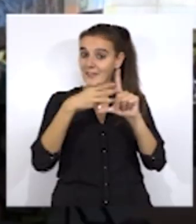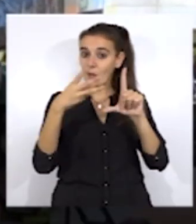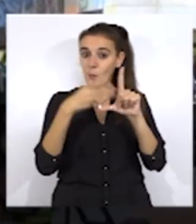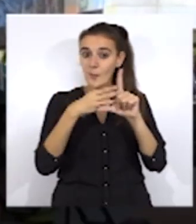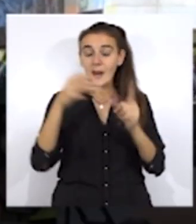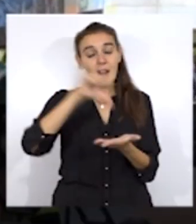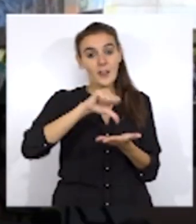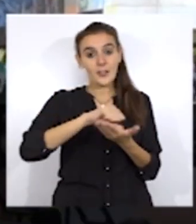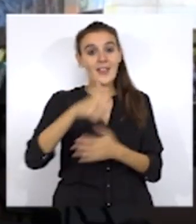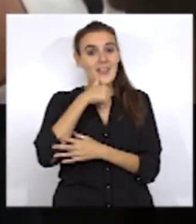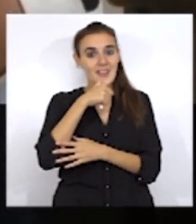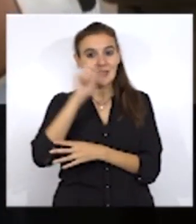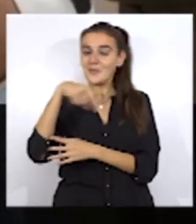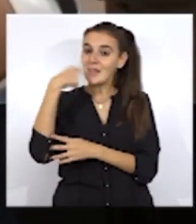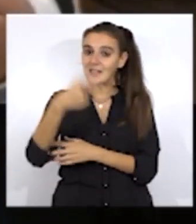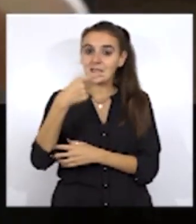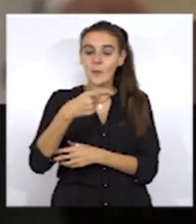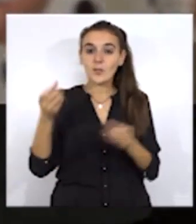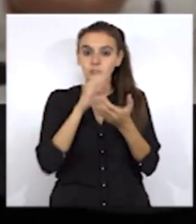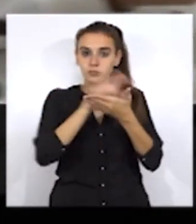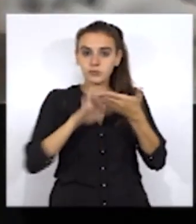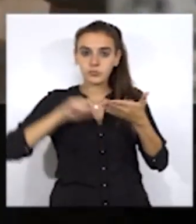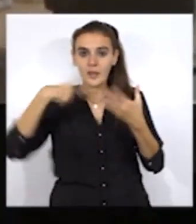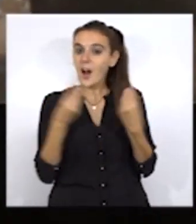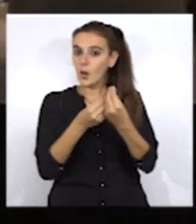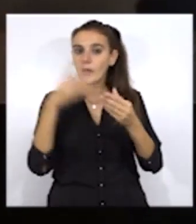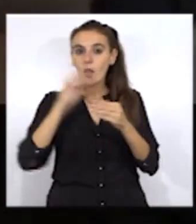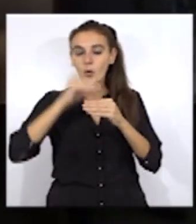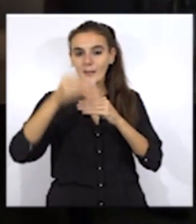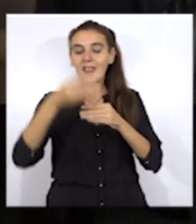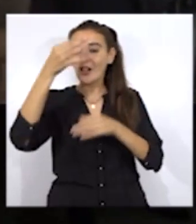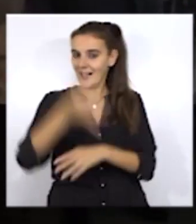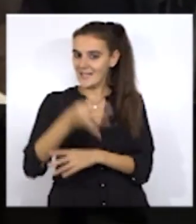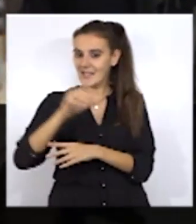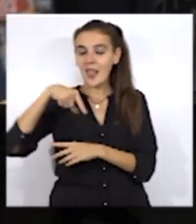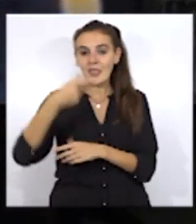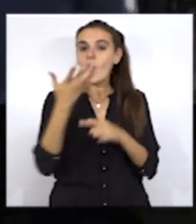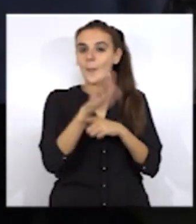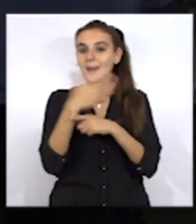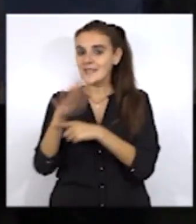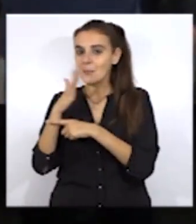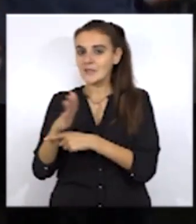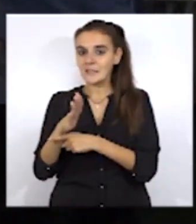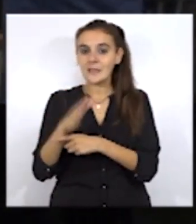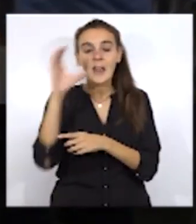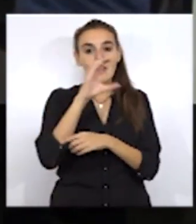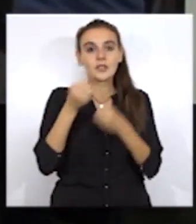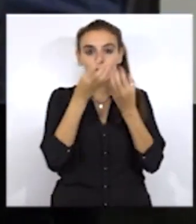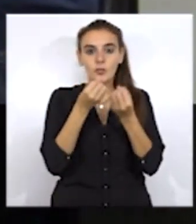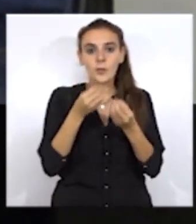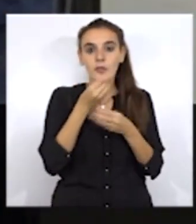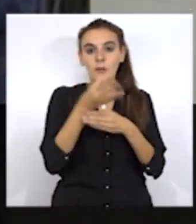vez cumplimentadas y acompañadas de la documentación exigida, podrán presentarse en el Centro de Información y Documentación Juvenil en la